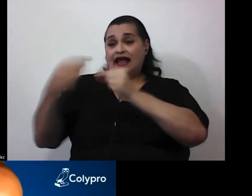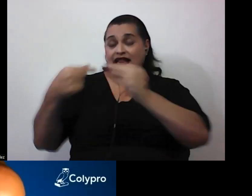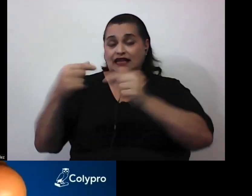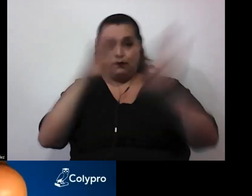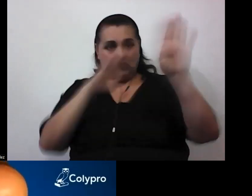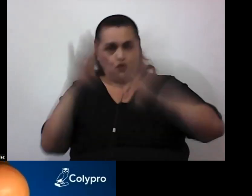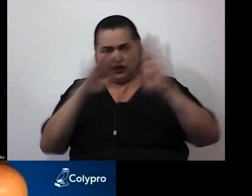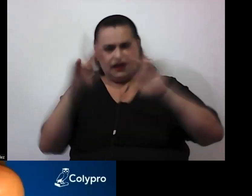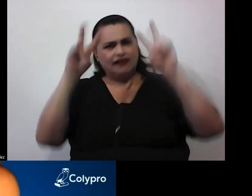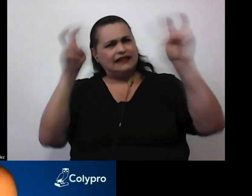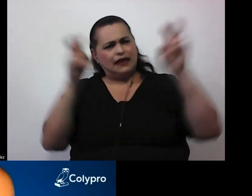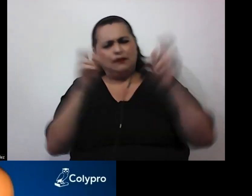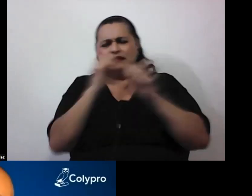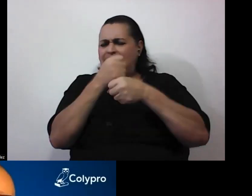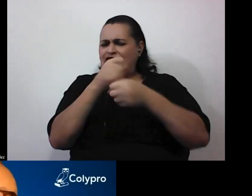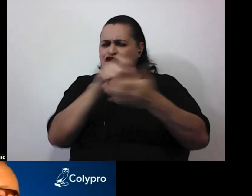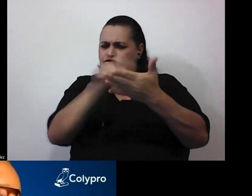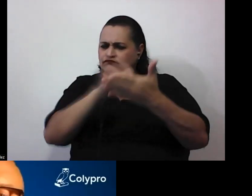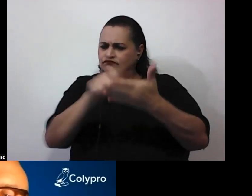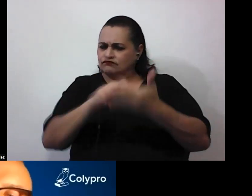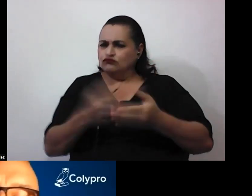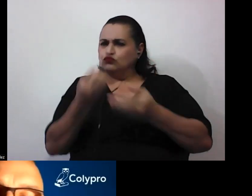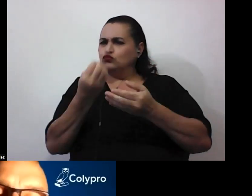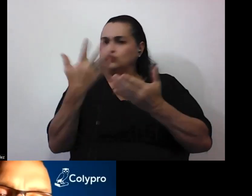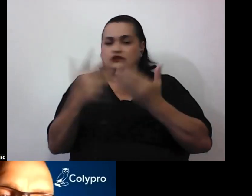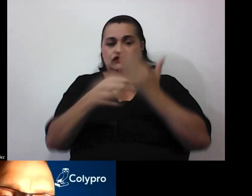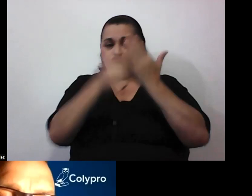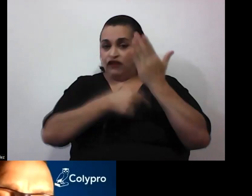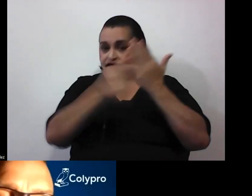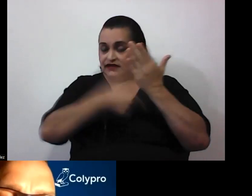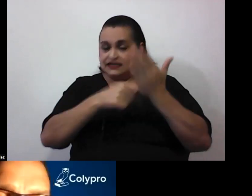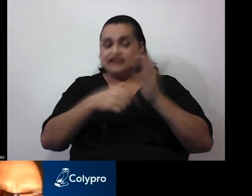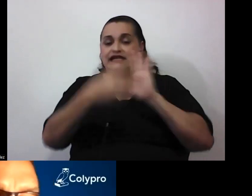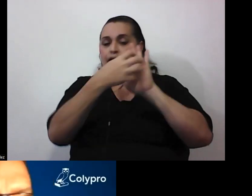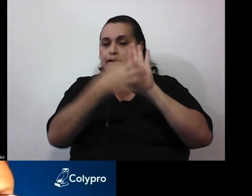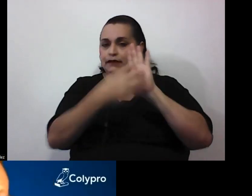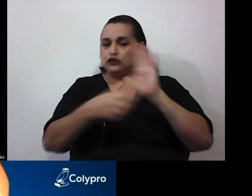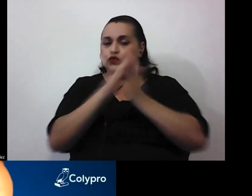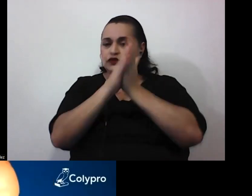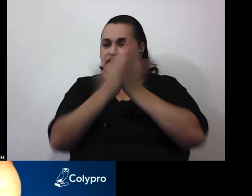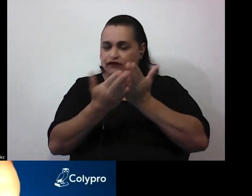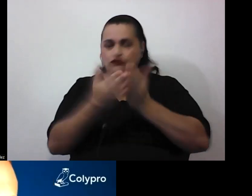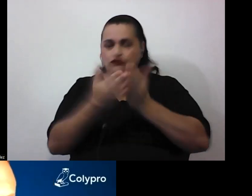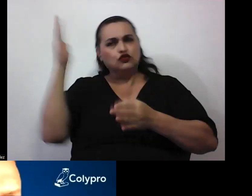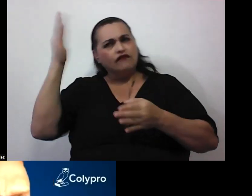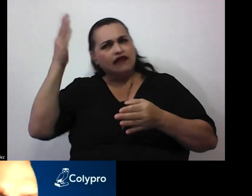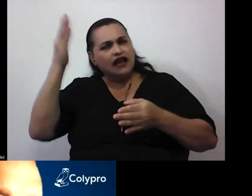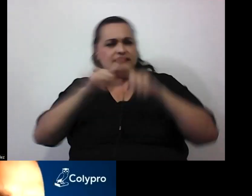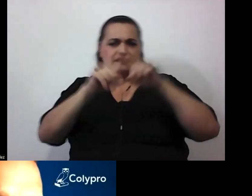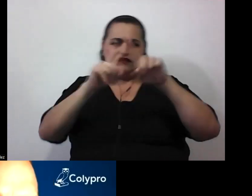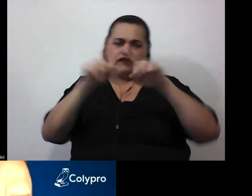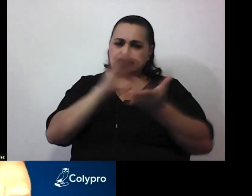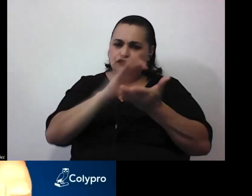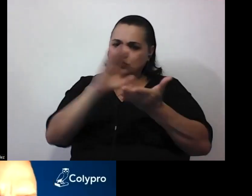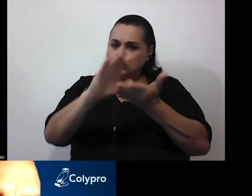numerosos artículos en revistas especializadas y capítulos de libros, ha dictado conferencias y cursos de formación docente.